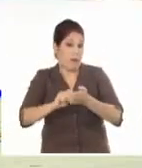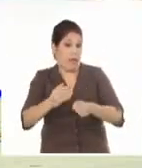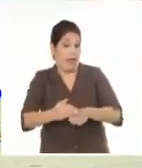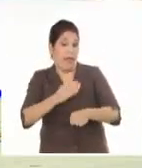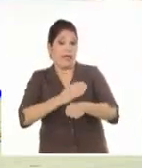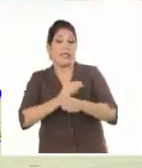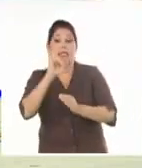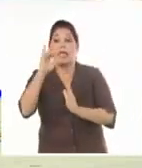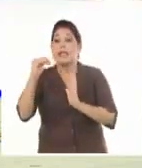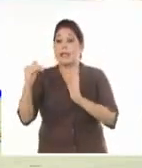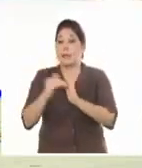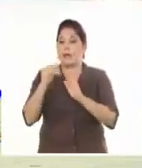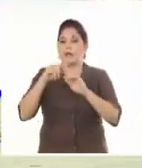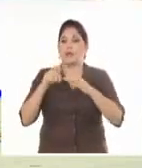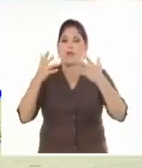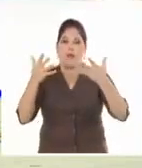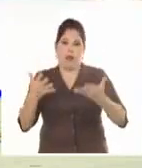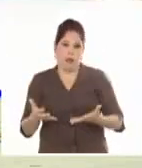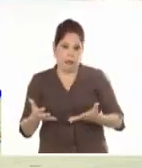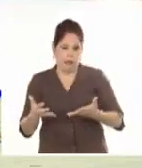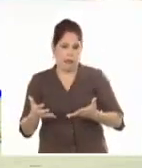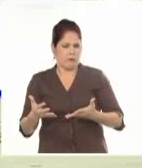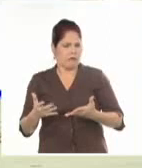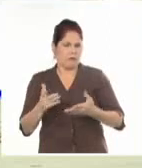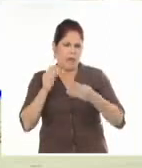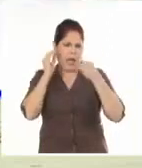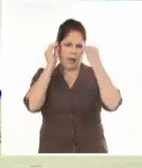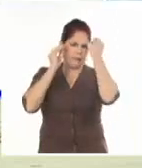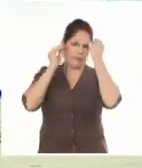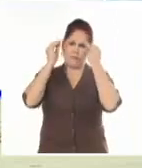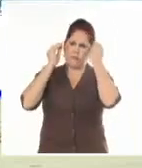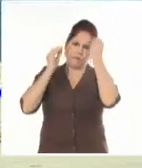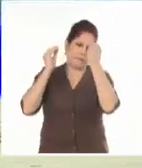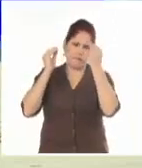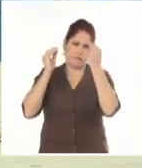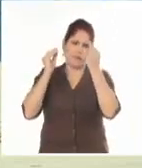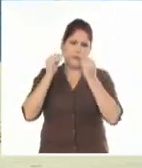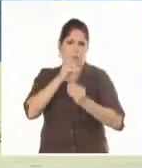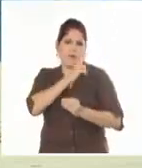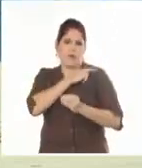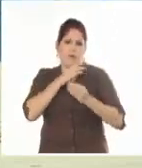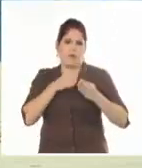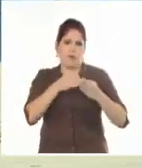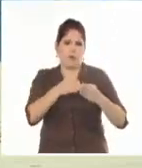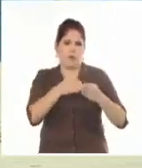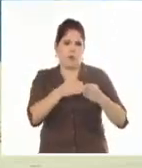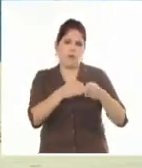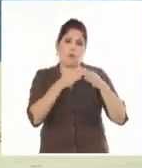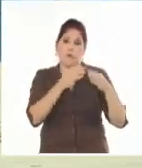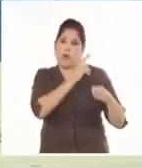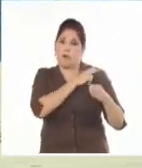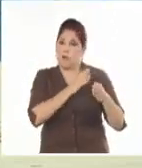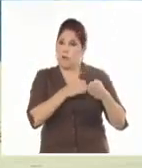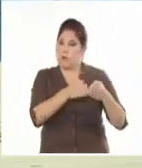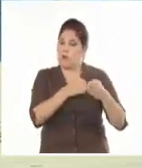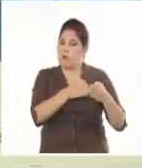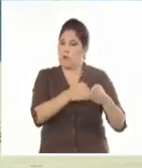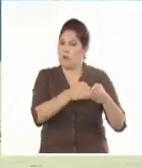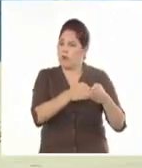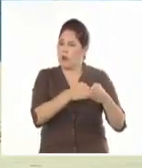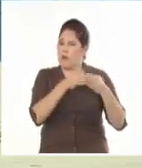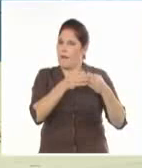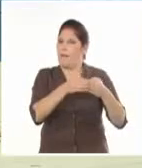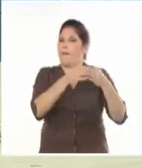7.500 toneladas. Hicimos un análisis con el mando del buque, con el capitán, y se logró que el barco